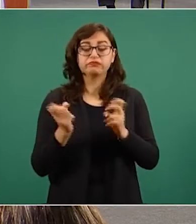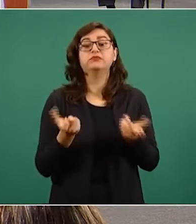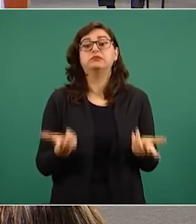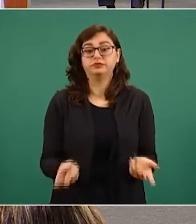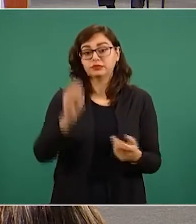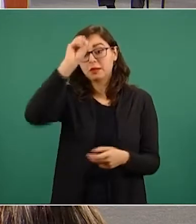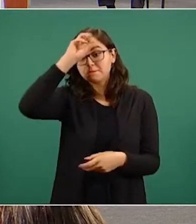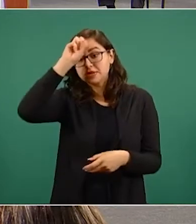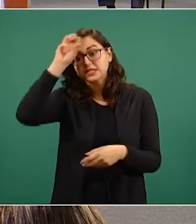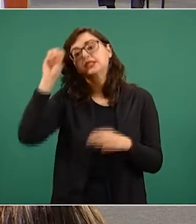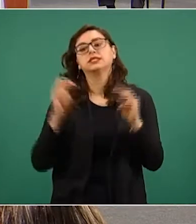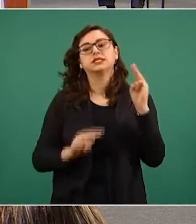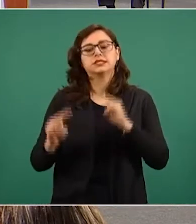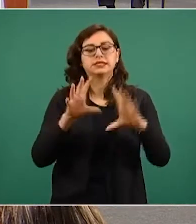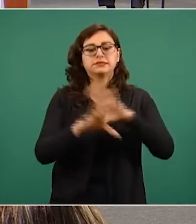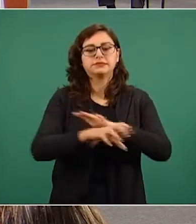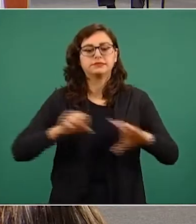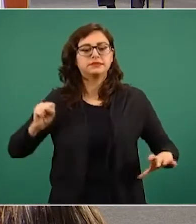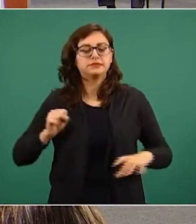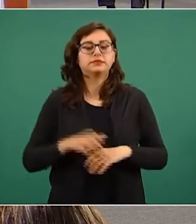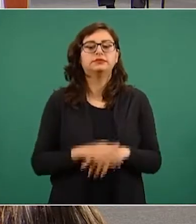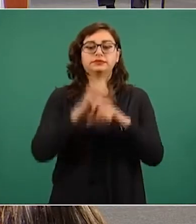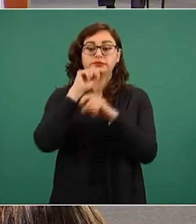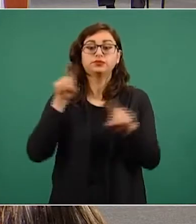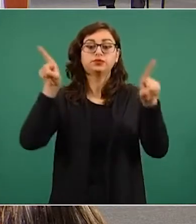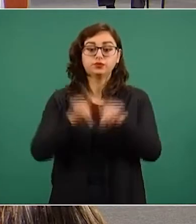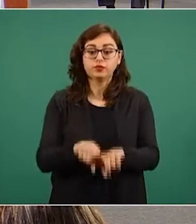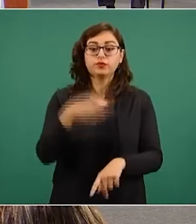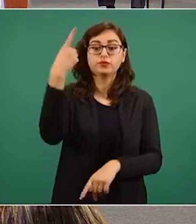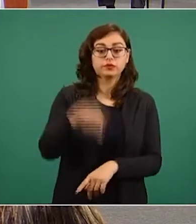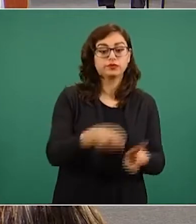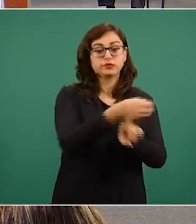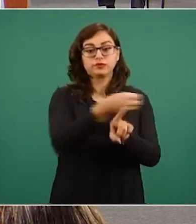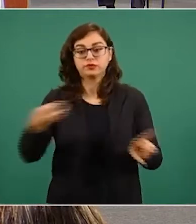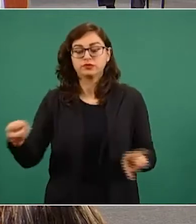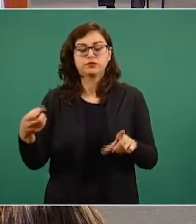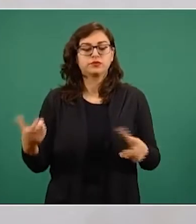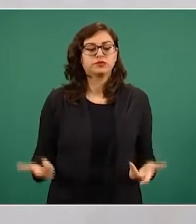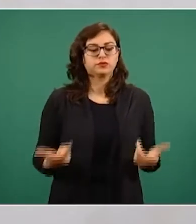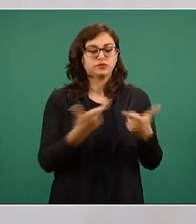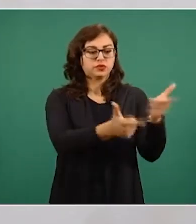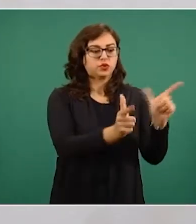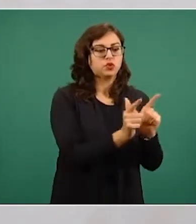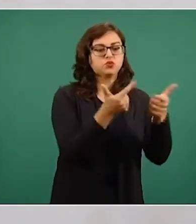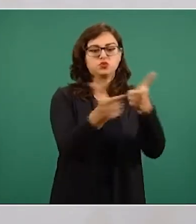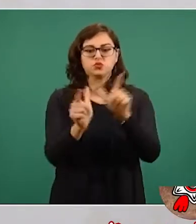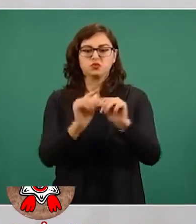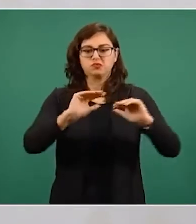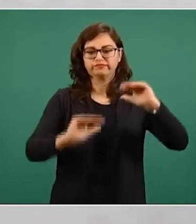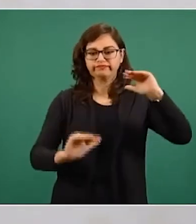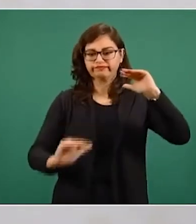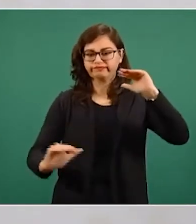minería. Se implantó un ordenamiento social basado en la segregación de castas y razas,